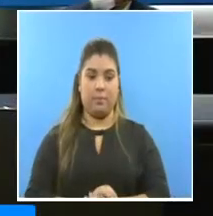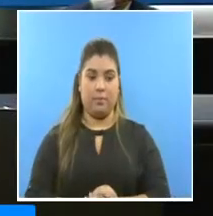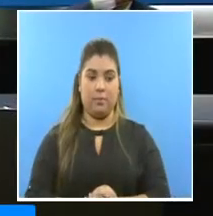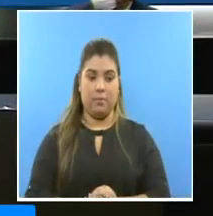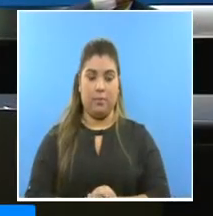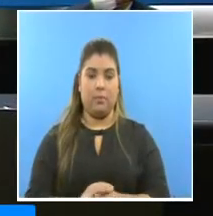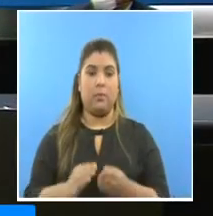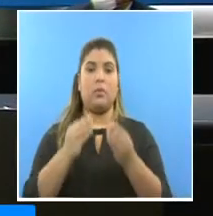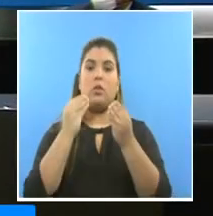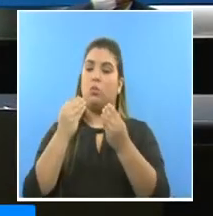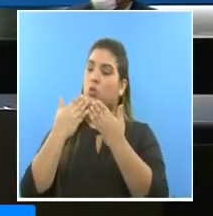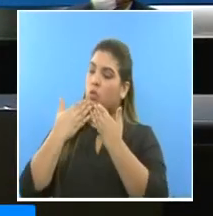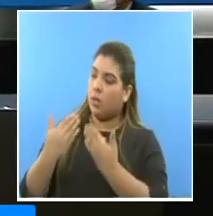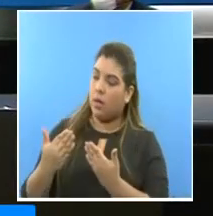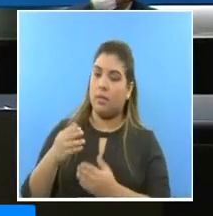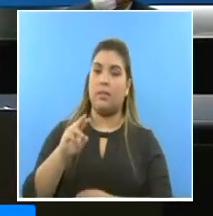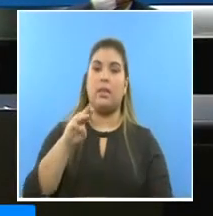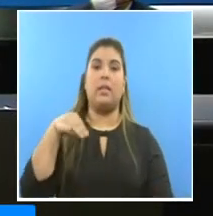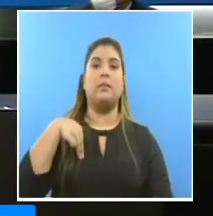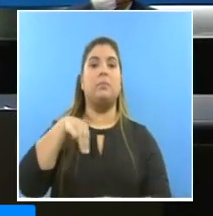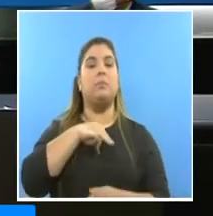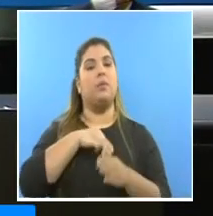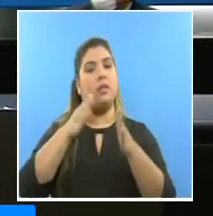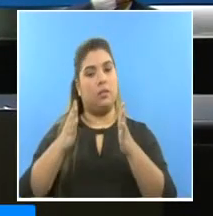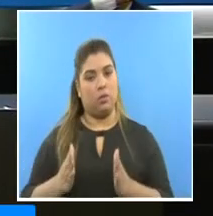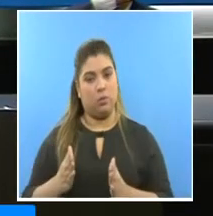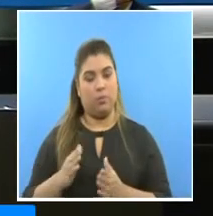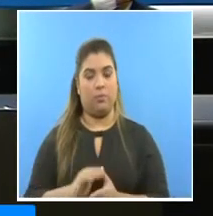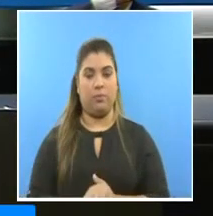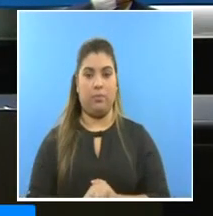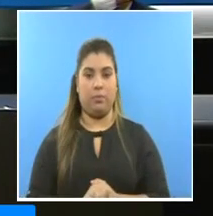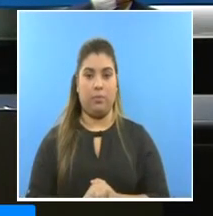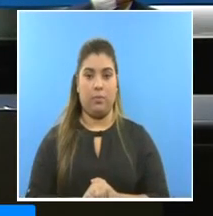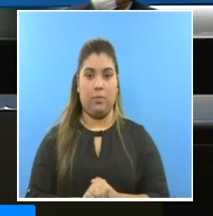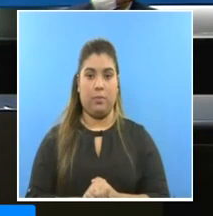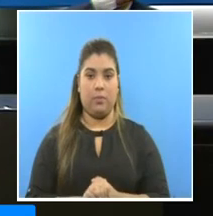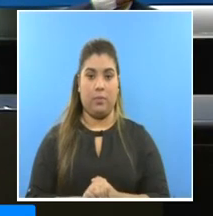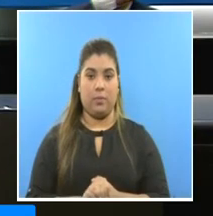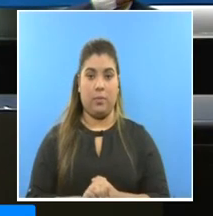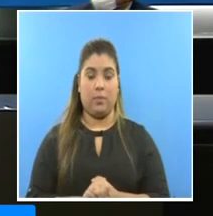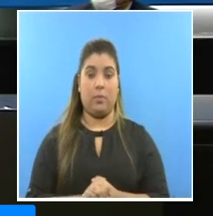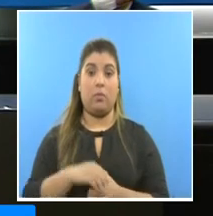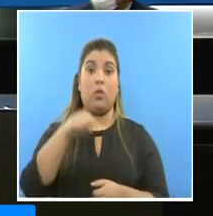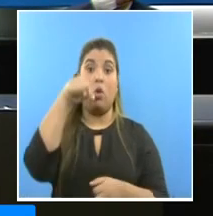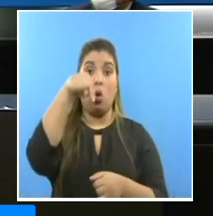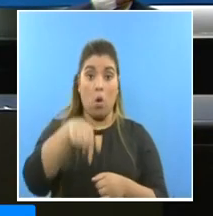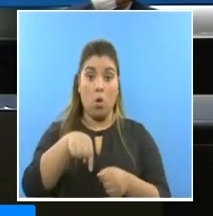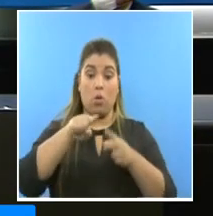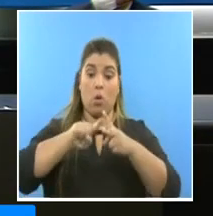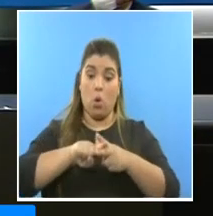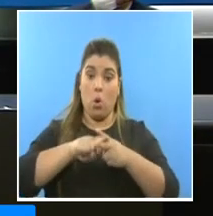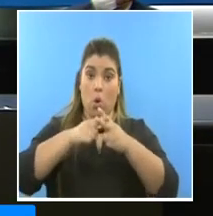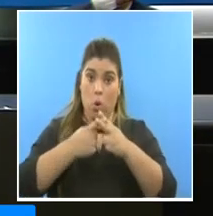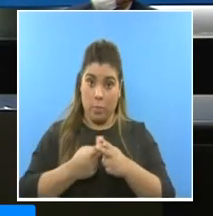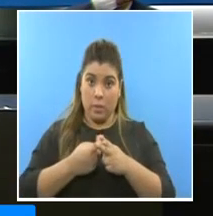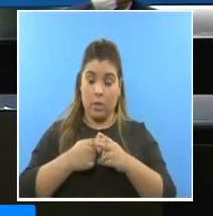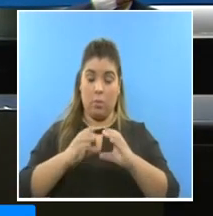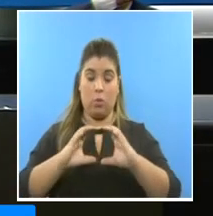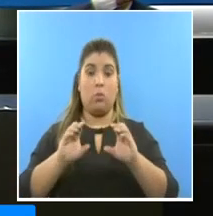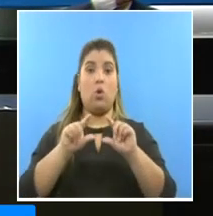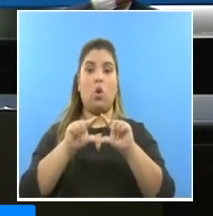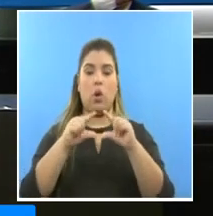Muchas gracias, señor Ministro Sucre. Hoy damos instalación al Consejo